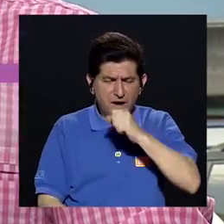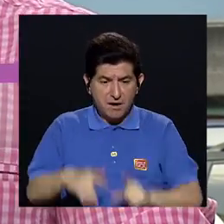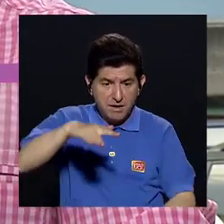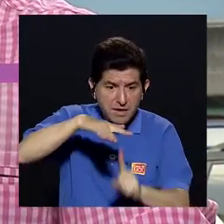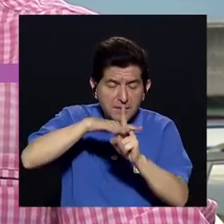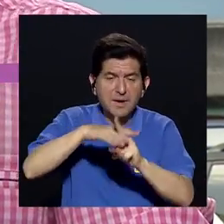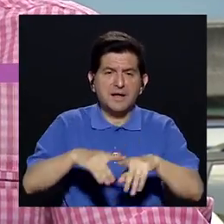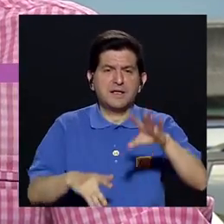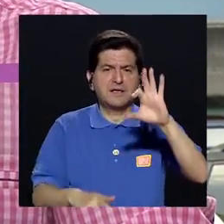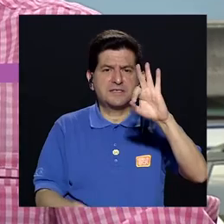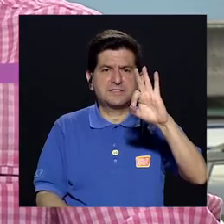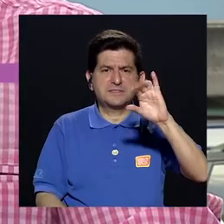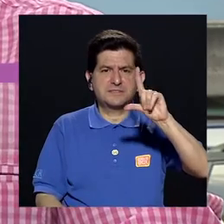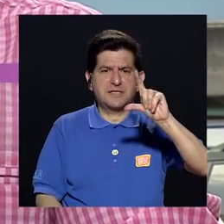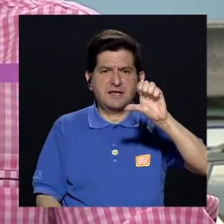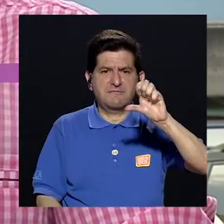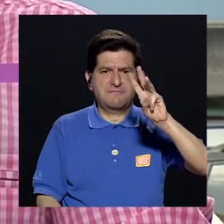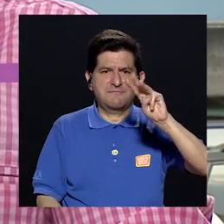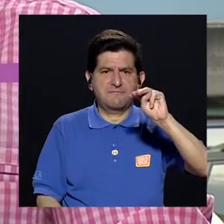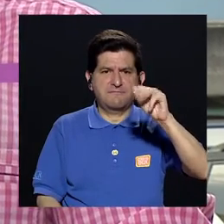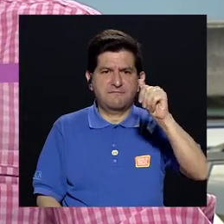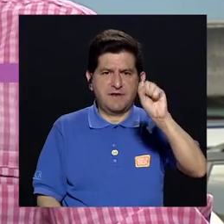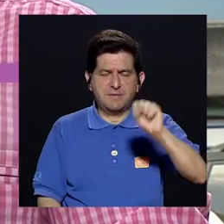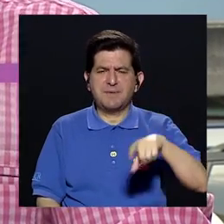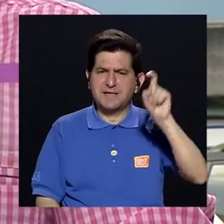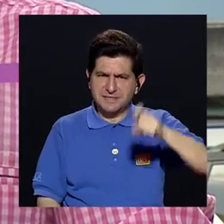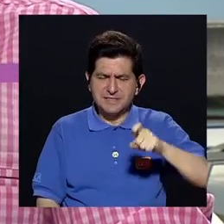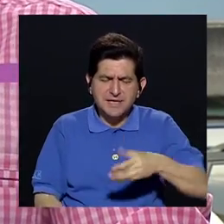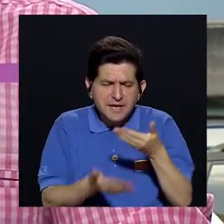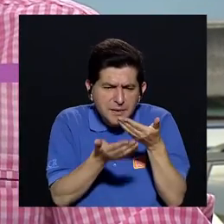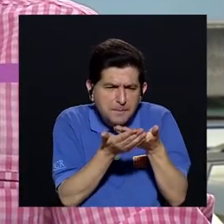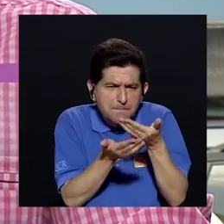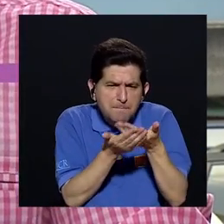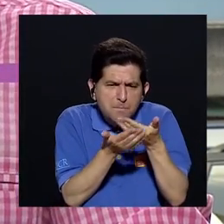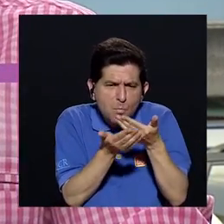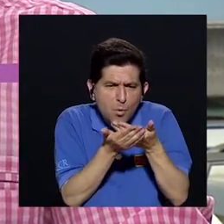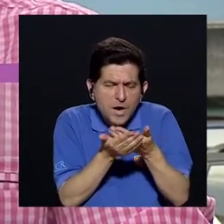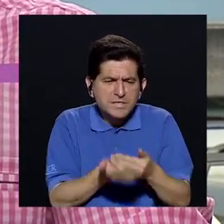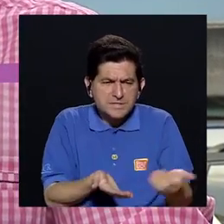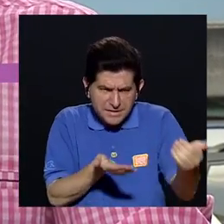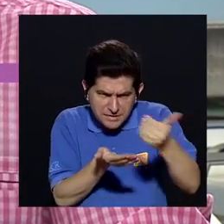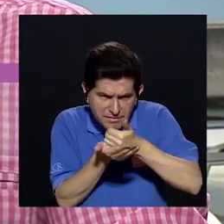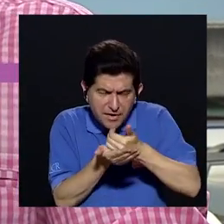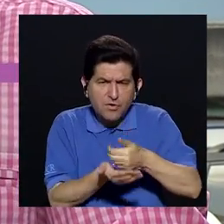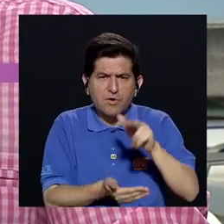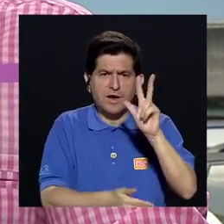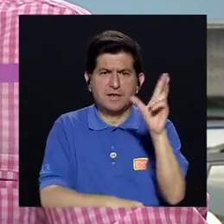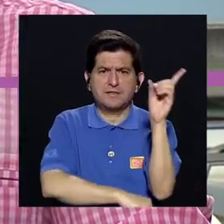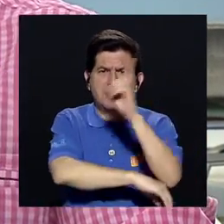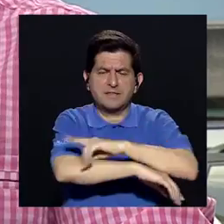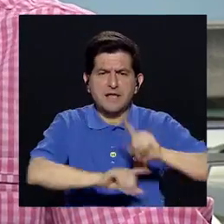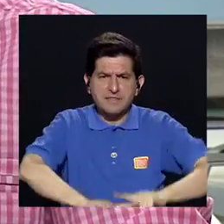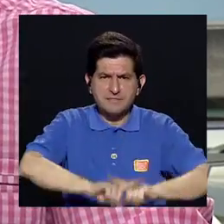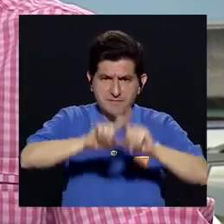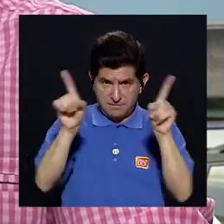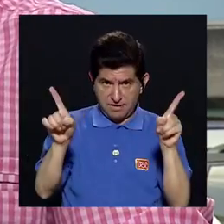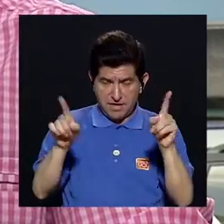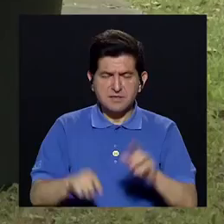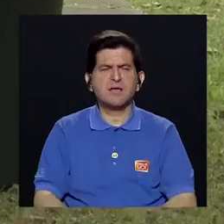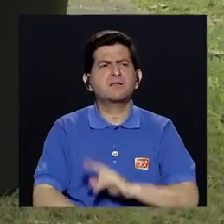Tiene que ir al servicio para que le tomen muestritas de esa flema Tres días diferentes